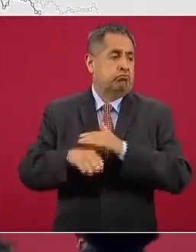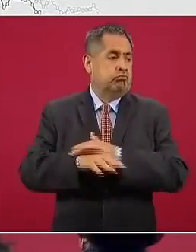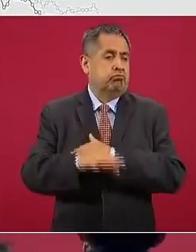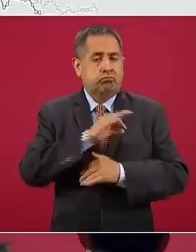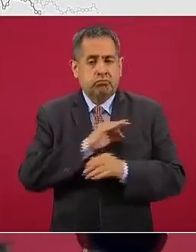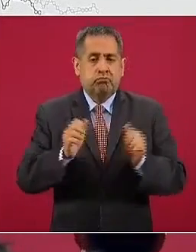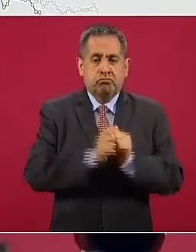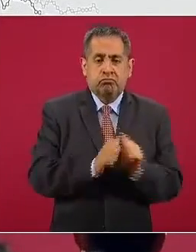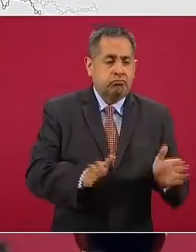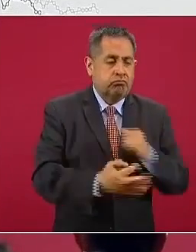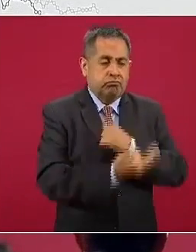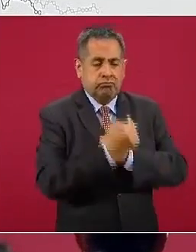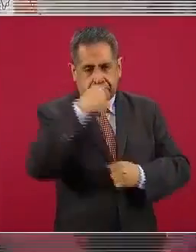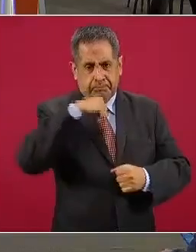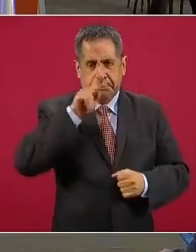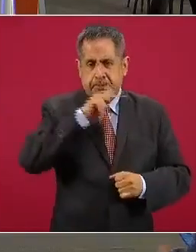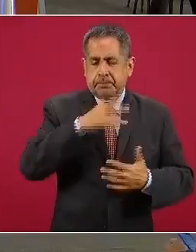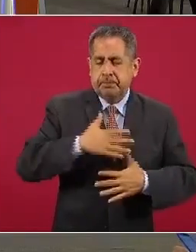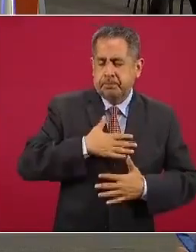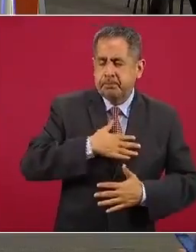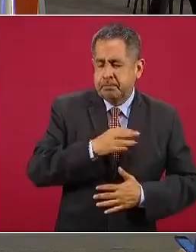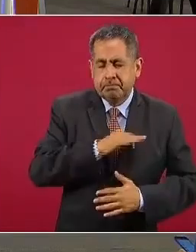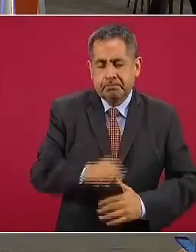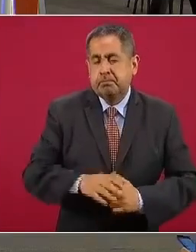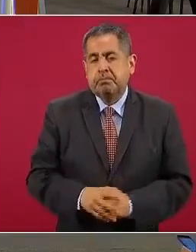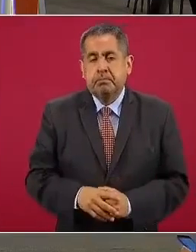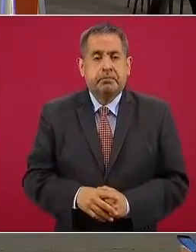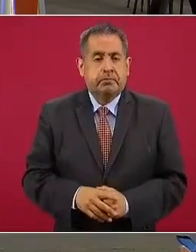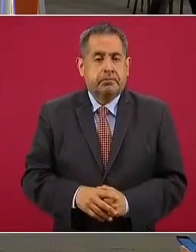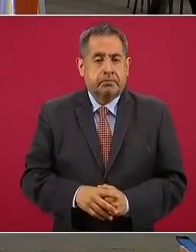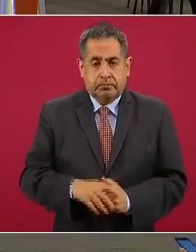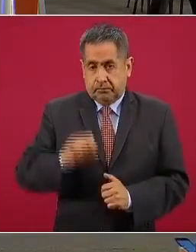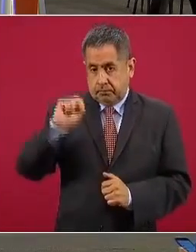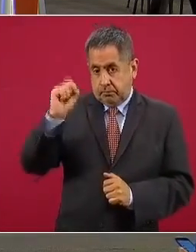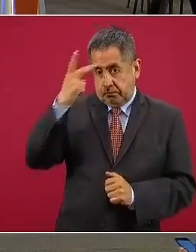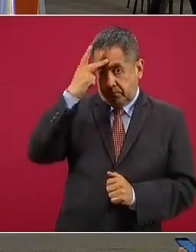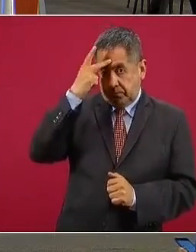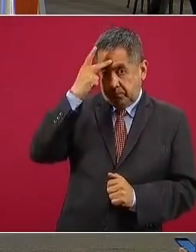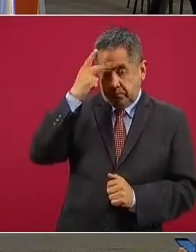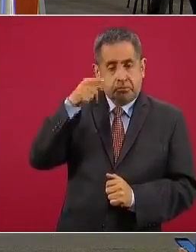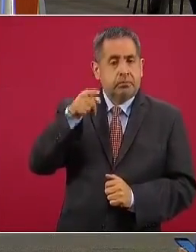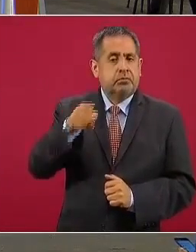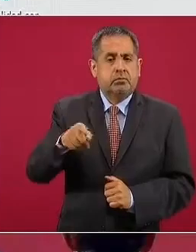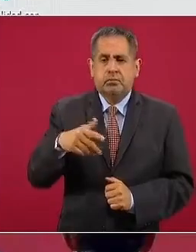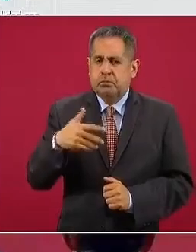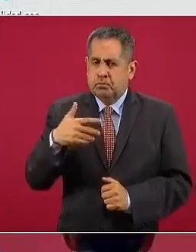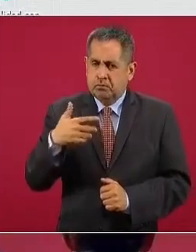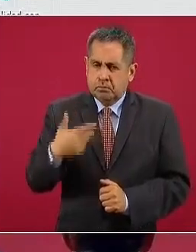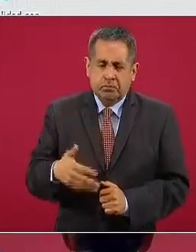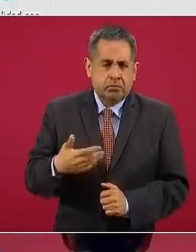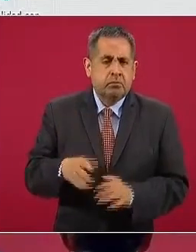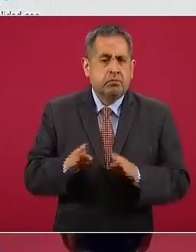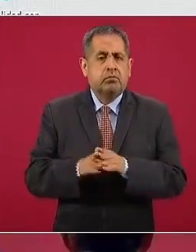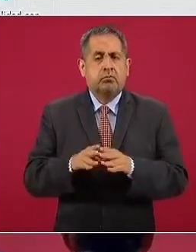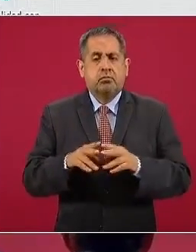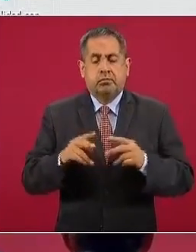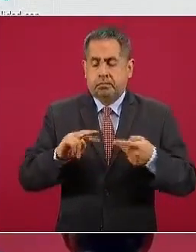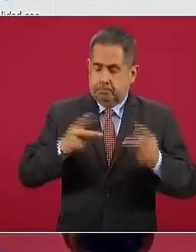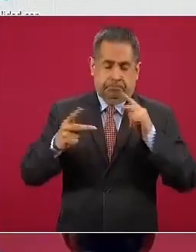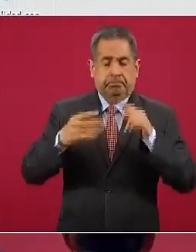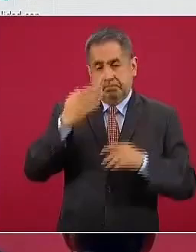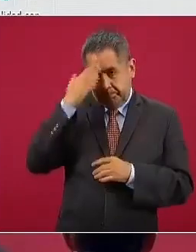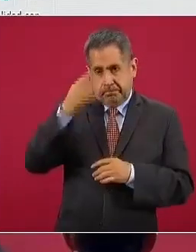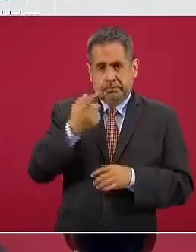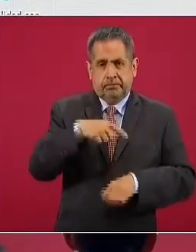con ventilador respectivamente. La siguiente. San Luis Potosí tuvo un cambio brusco a partir de la semana 29,